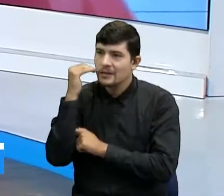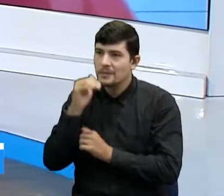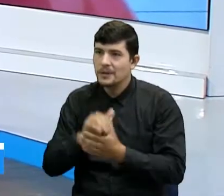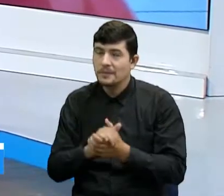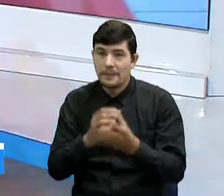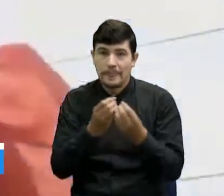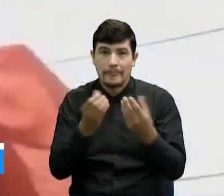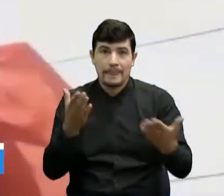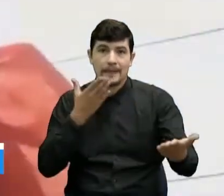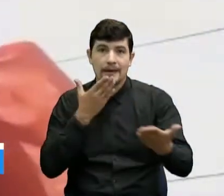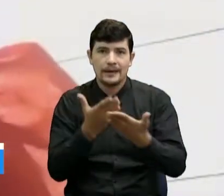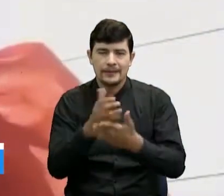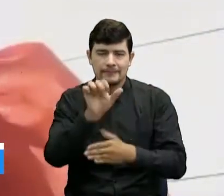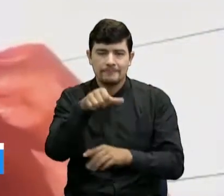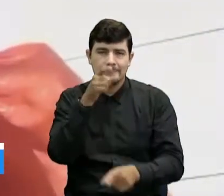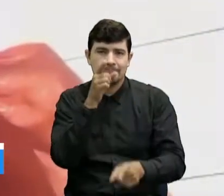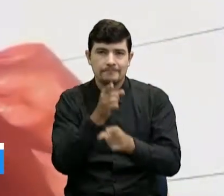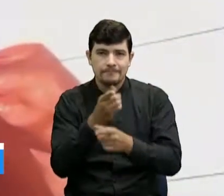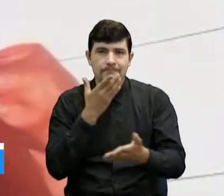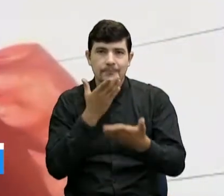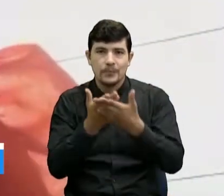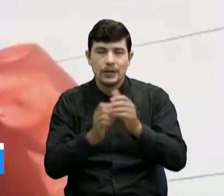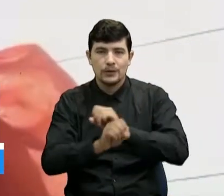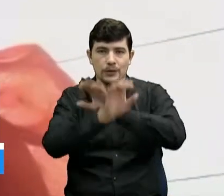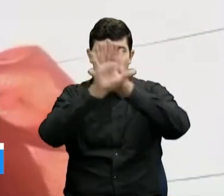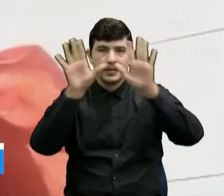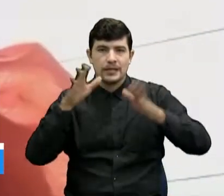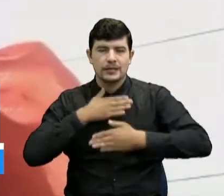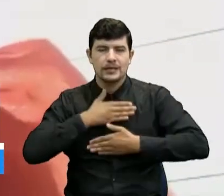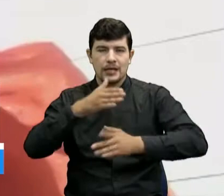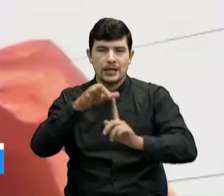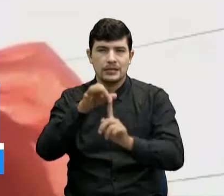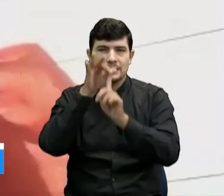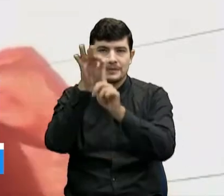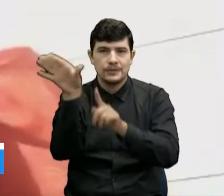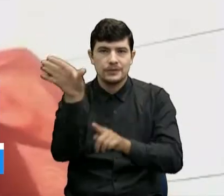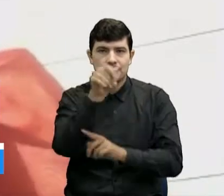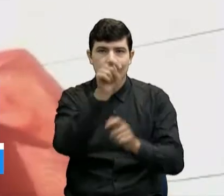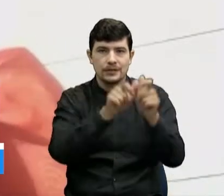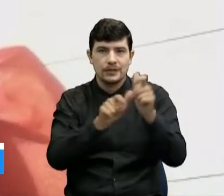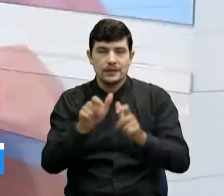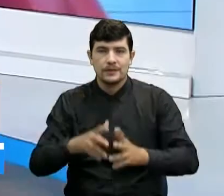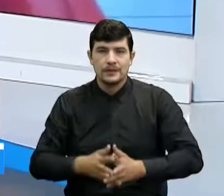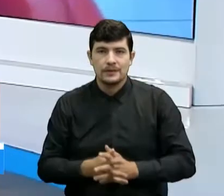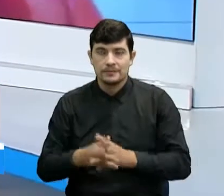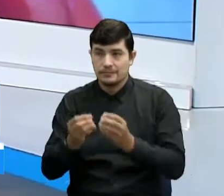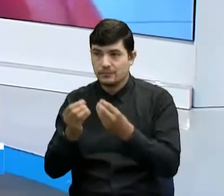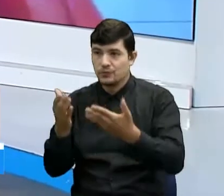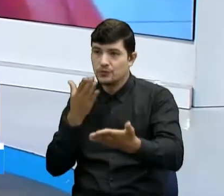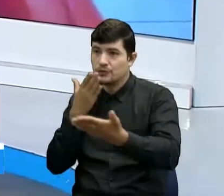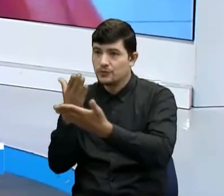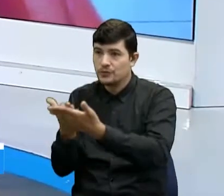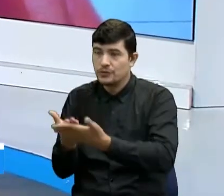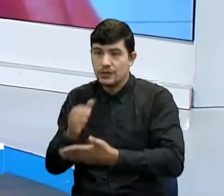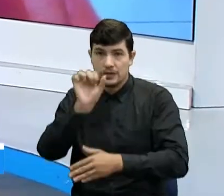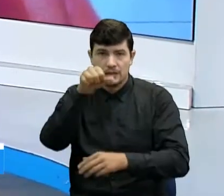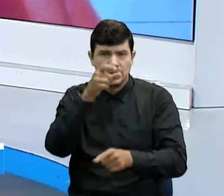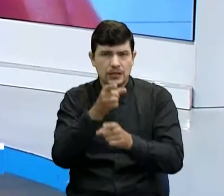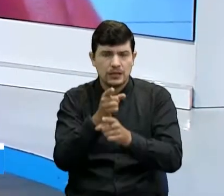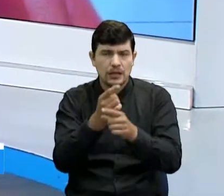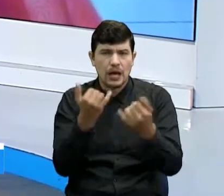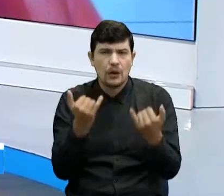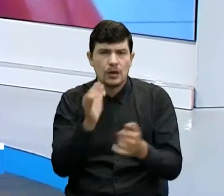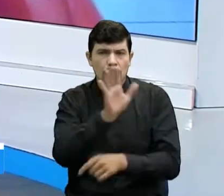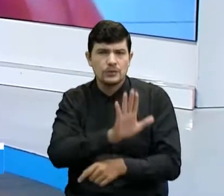Muchísimas gracias, Sergio, muy buenos días, un saludo muy especial para todos los televidentes. Muchas gracias. Y justamente ustedes en este